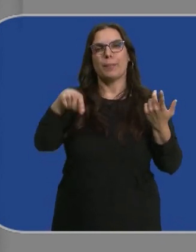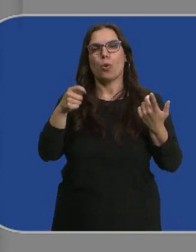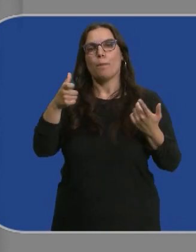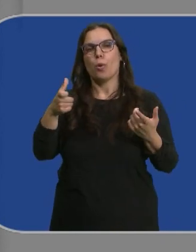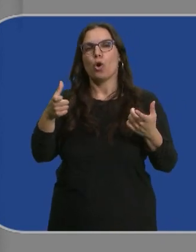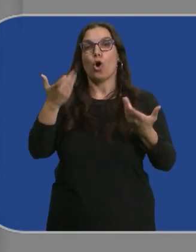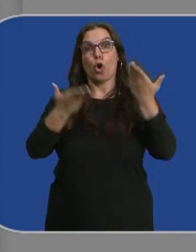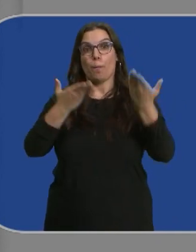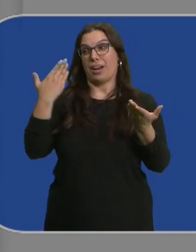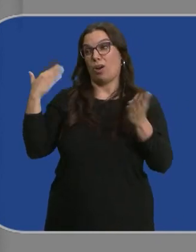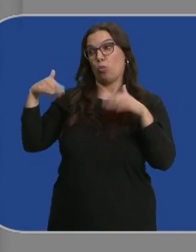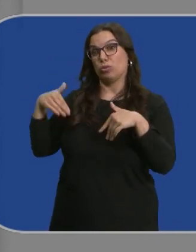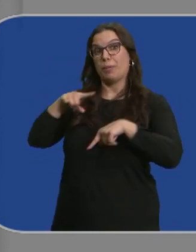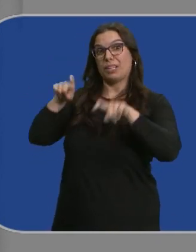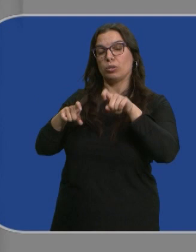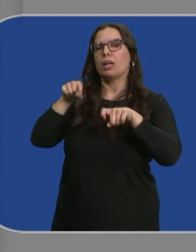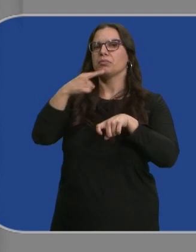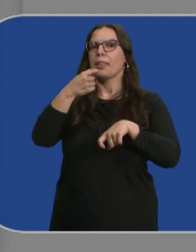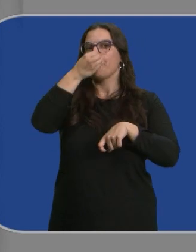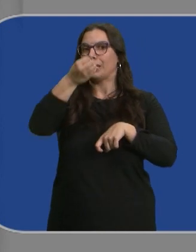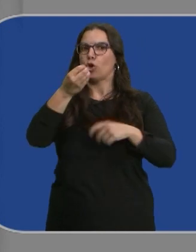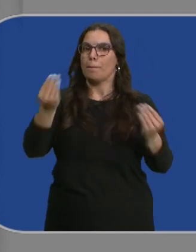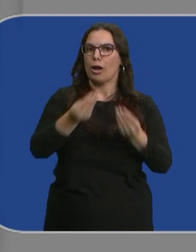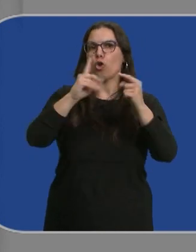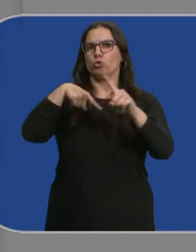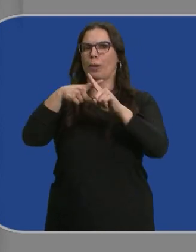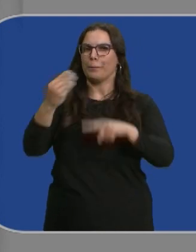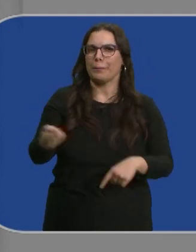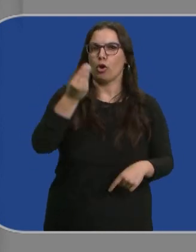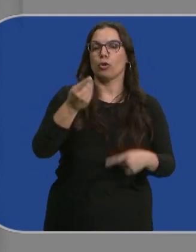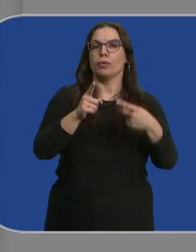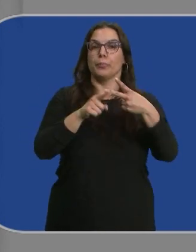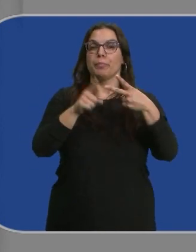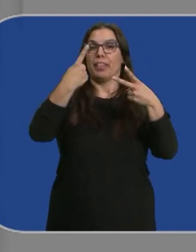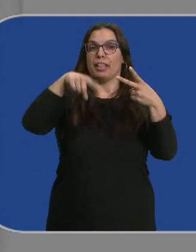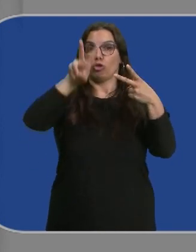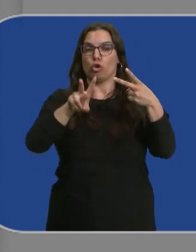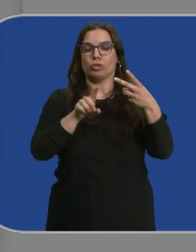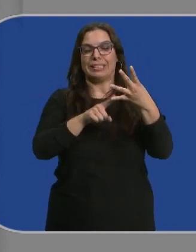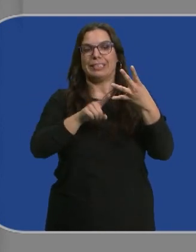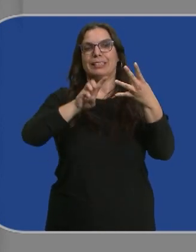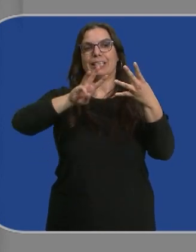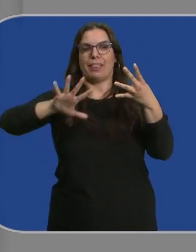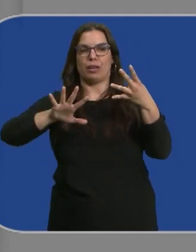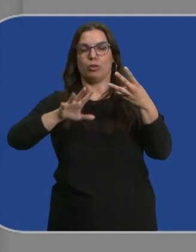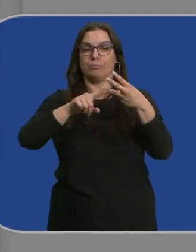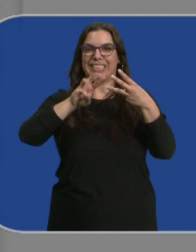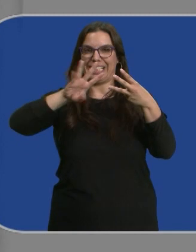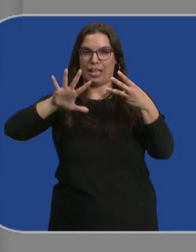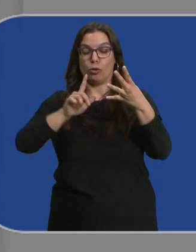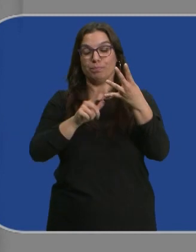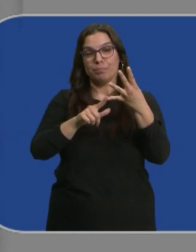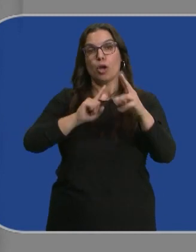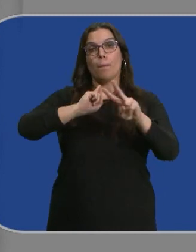recuperación en comparación con anteriores sondeos de socialistas y de Sumar con 102 y 35 diputados respectivamente. Vox